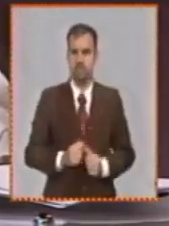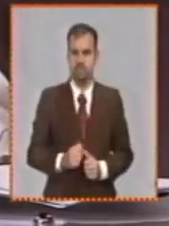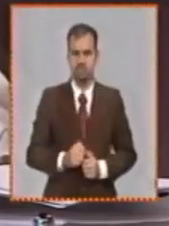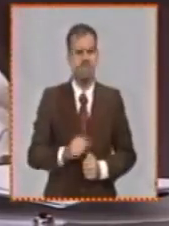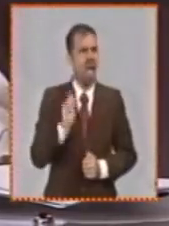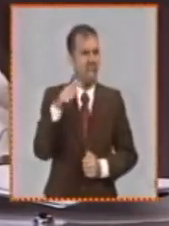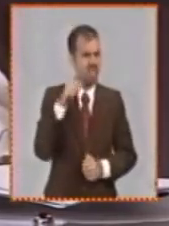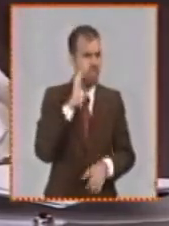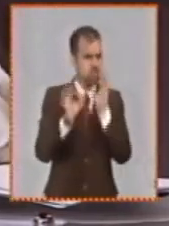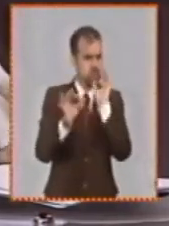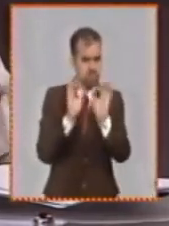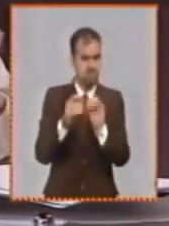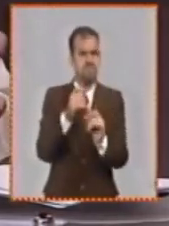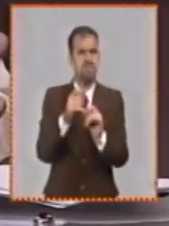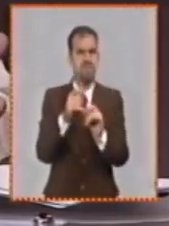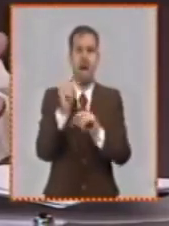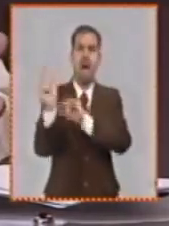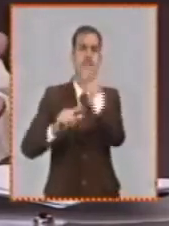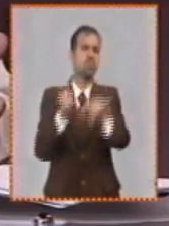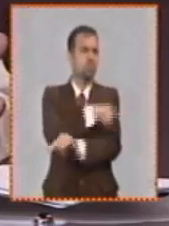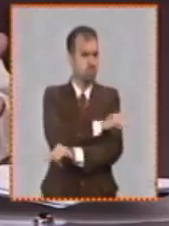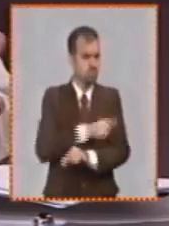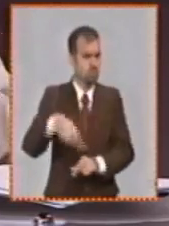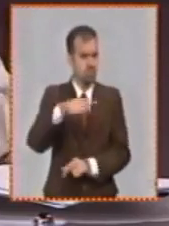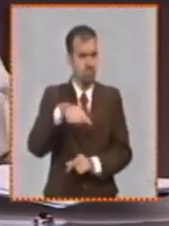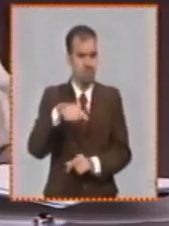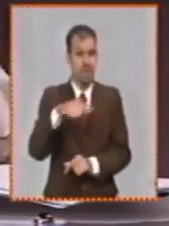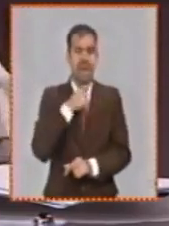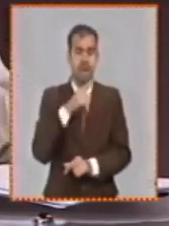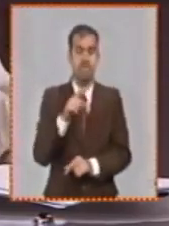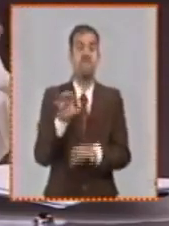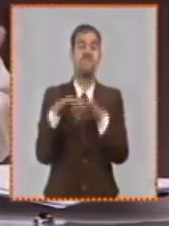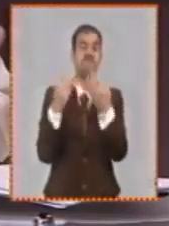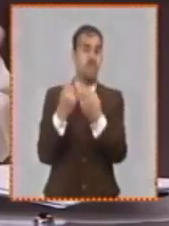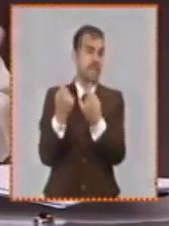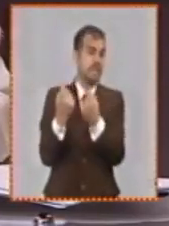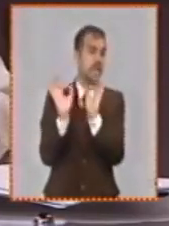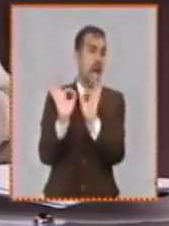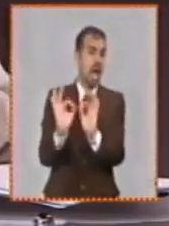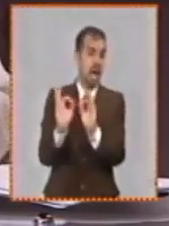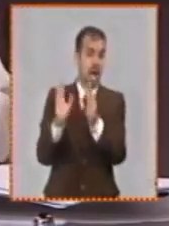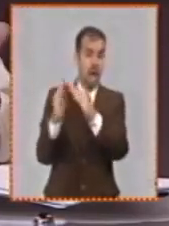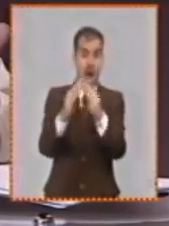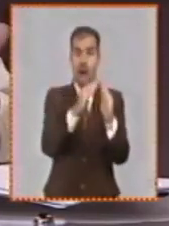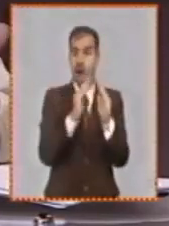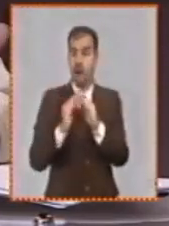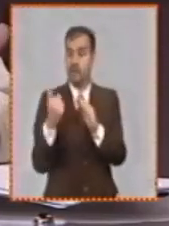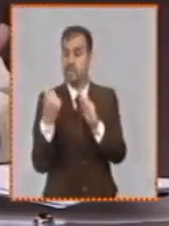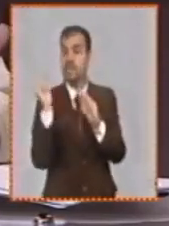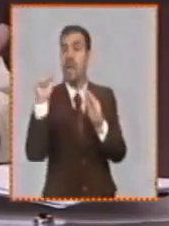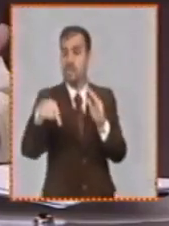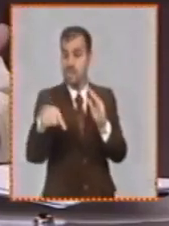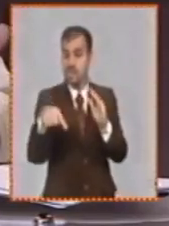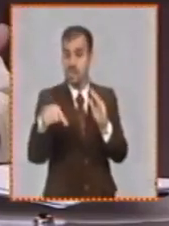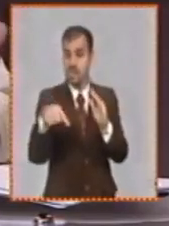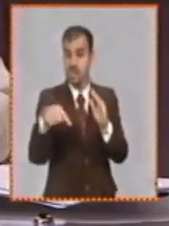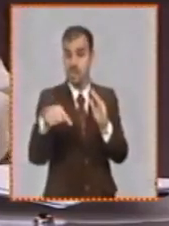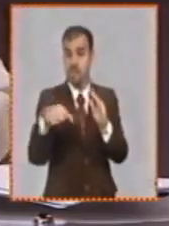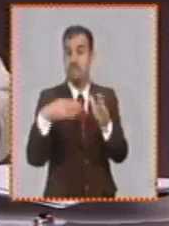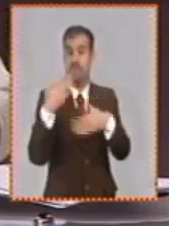protección a las familias vulnerables hay una protección a las familias vulnerables este es otro de los principios que tiene la formación de